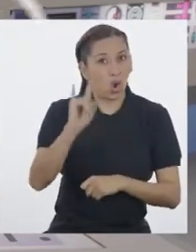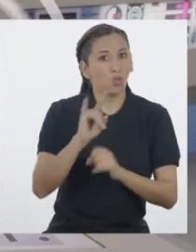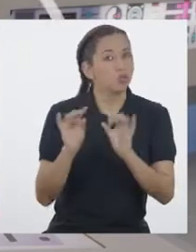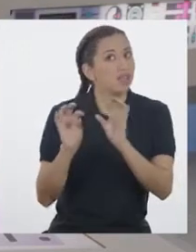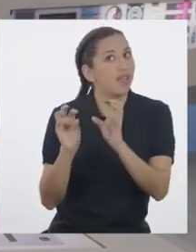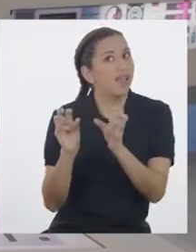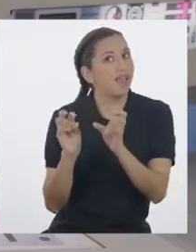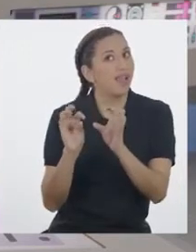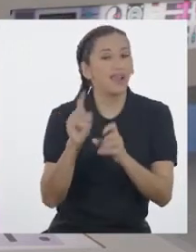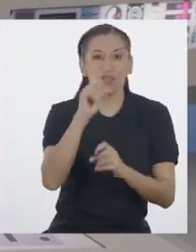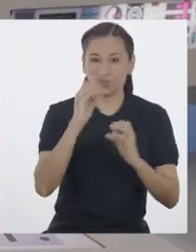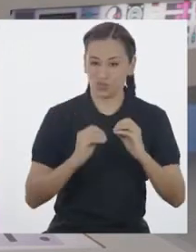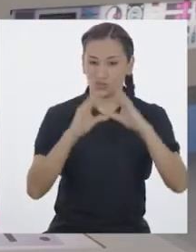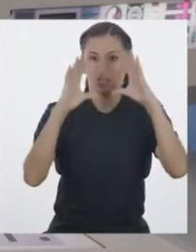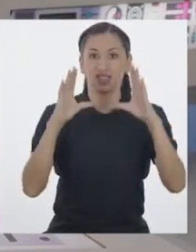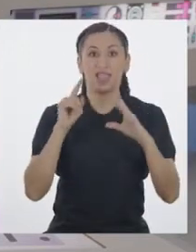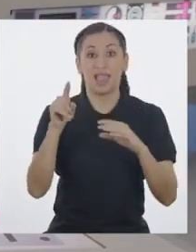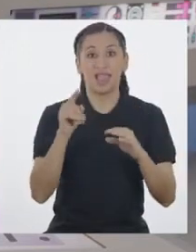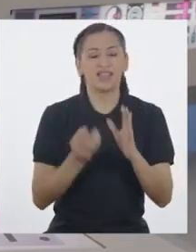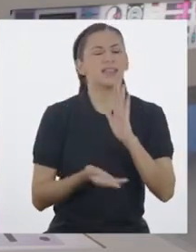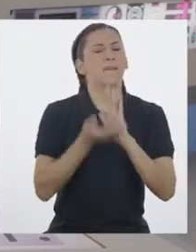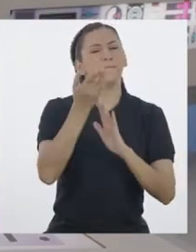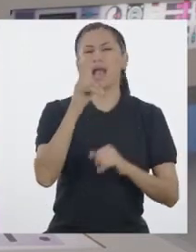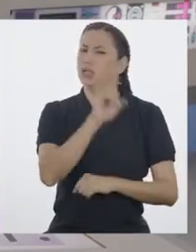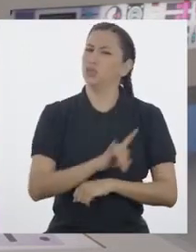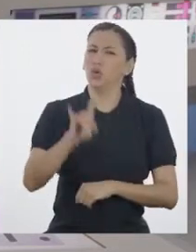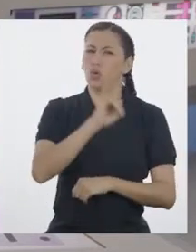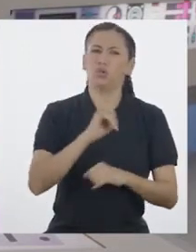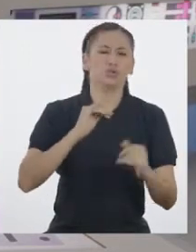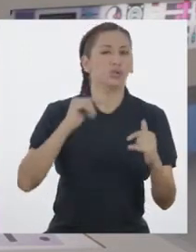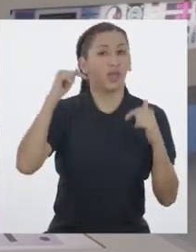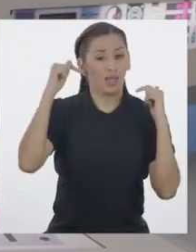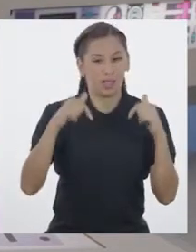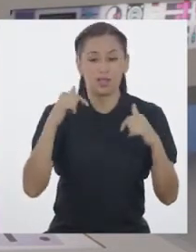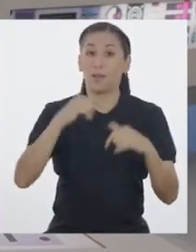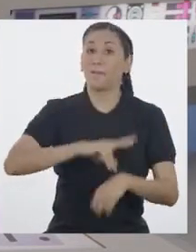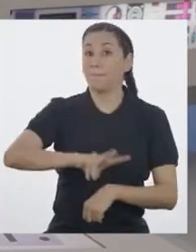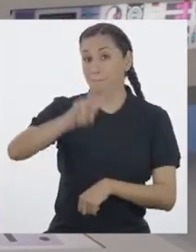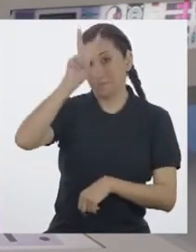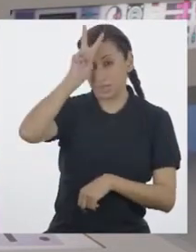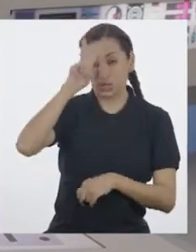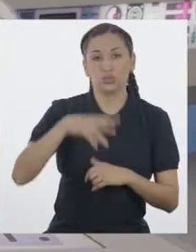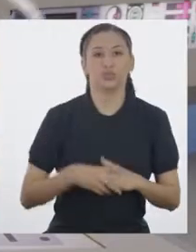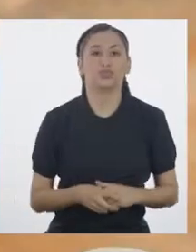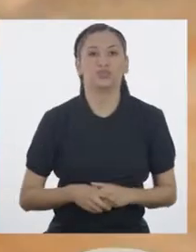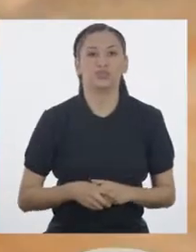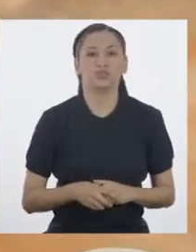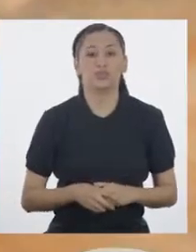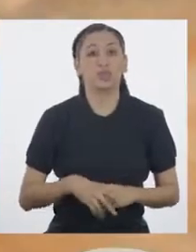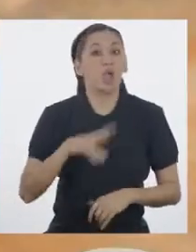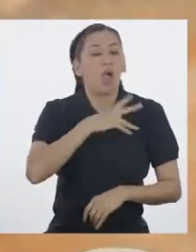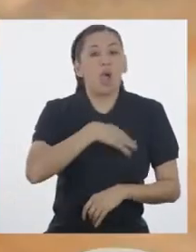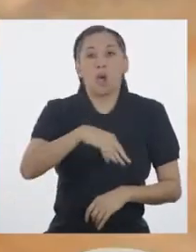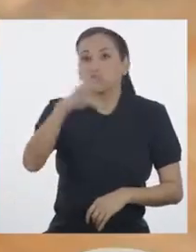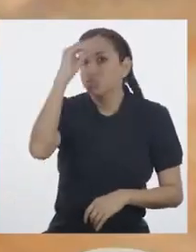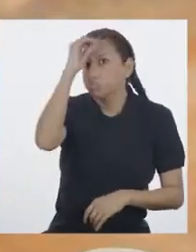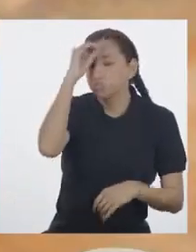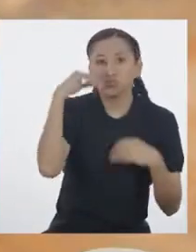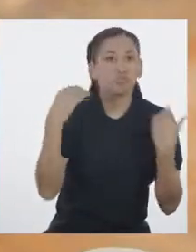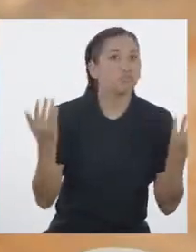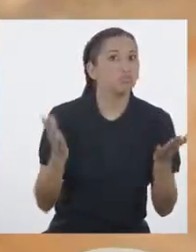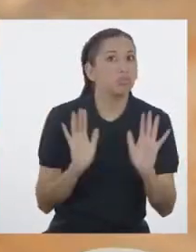al día Es el medio de comunicación más utilizado en el Perú ¡No lo sabía!